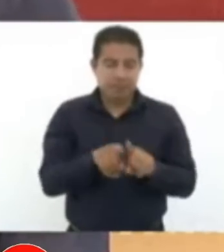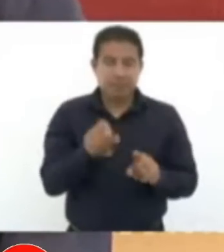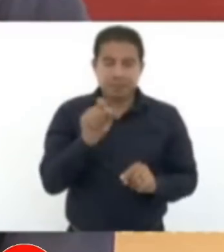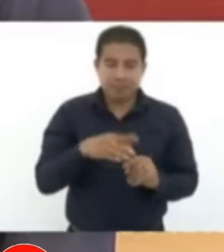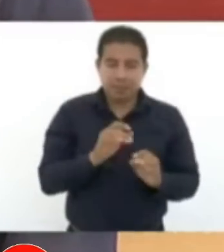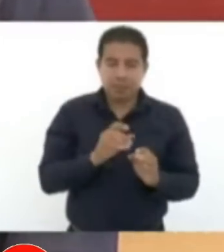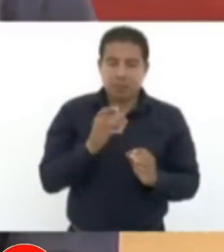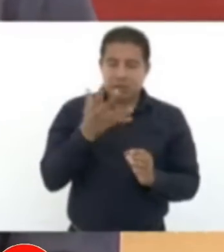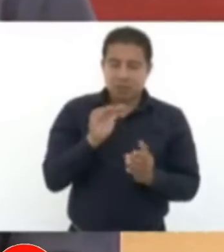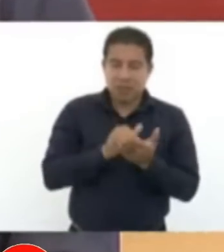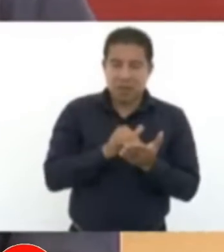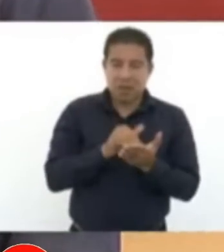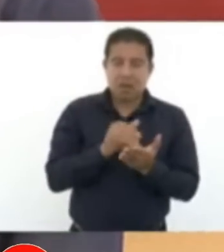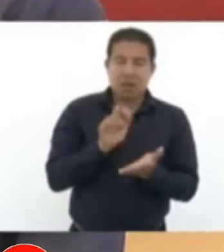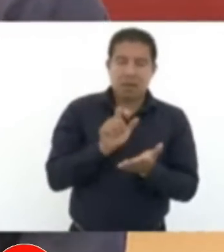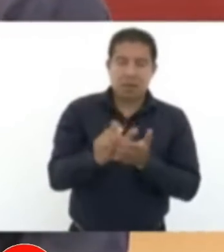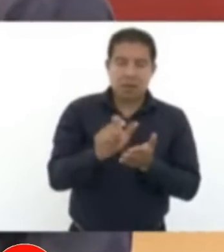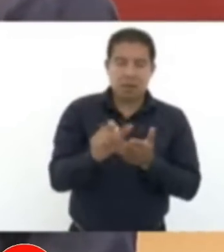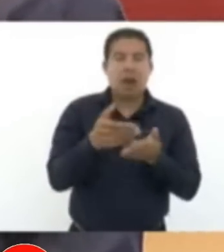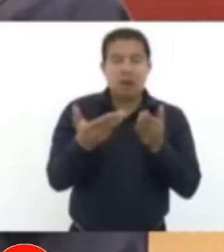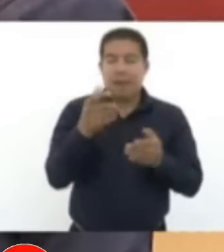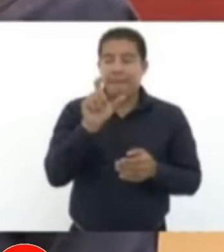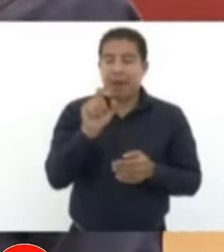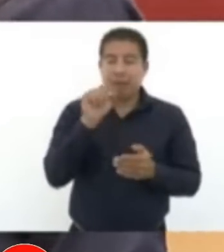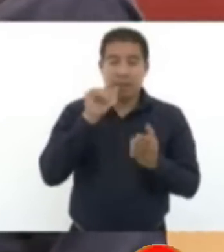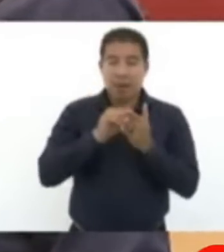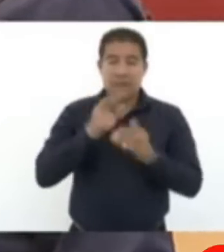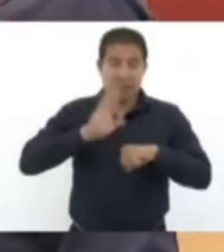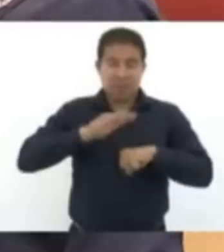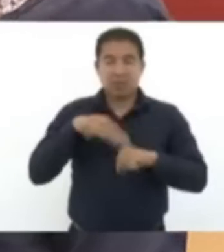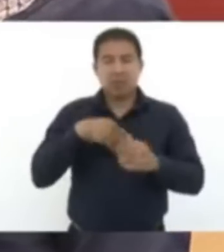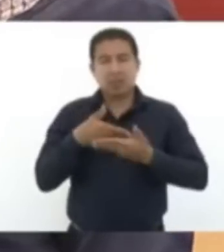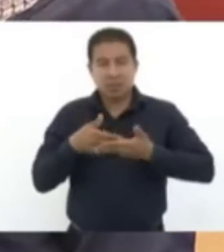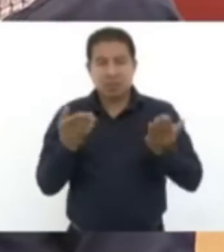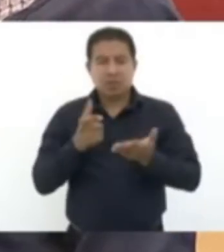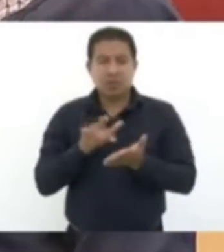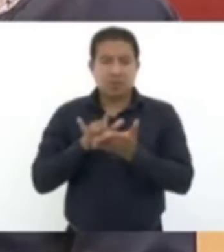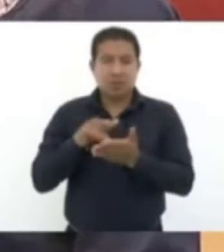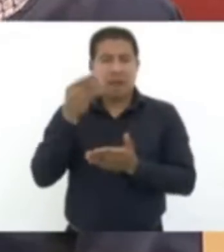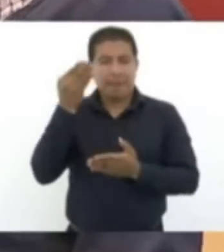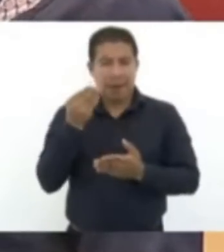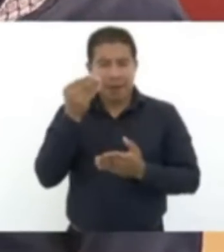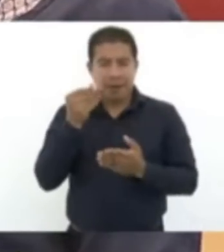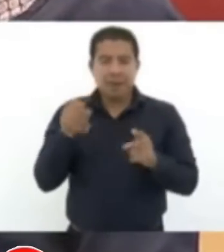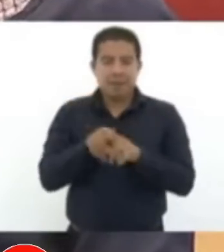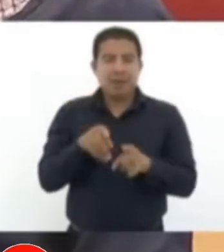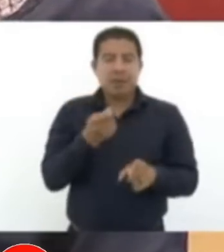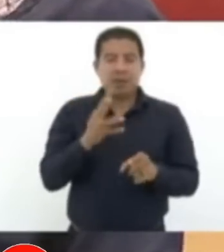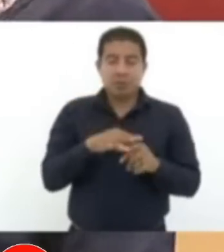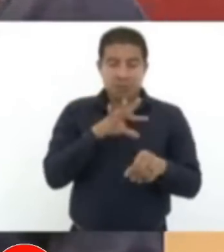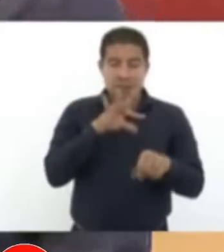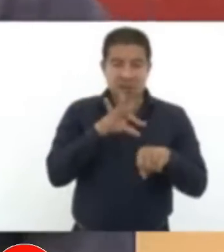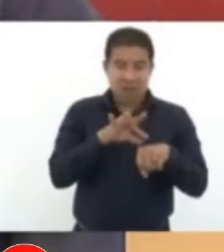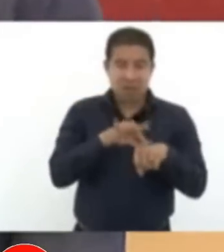mil becas para especialidades. Y vamos a mandar a médicos generales a especializarse,